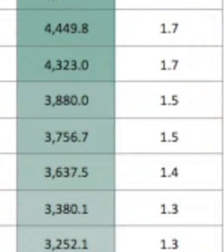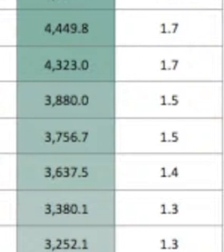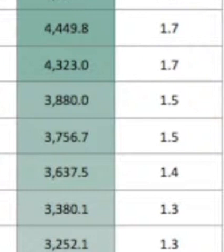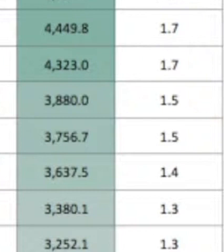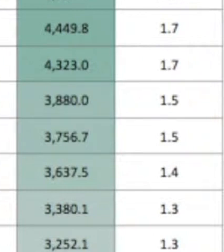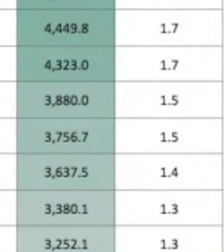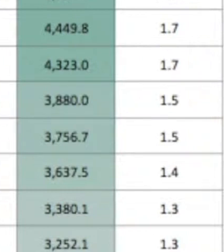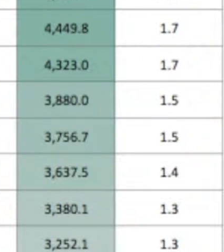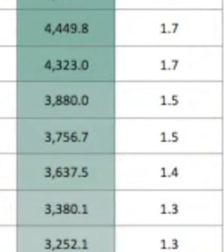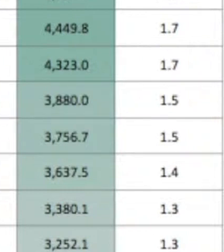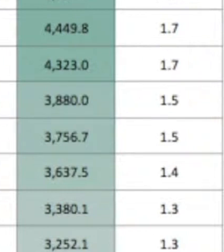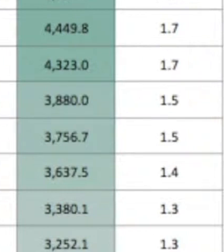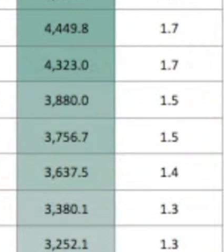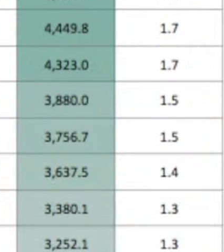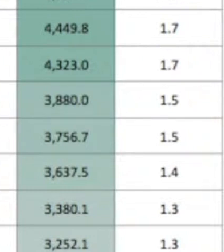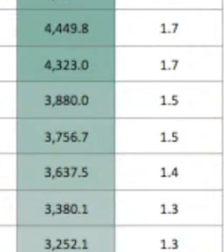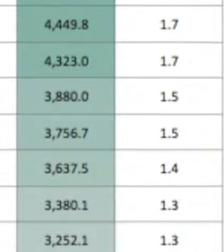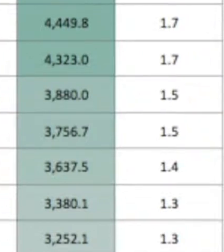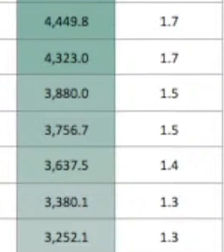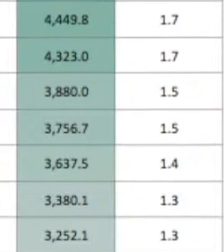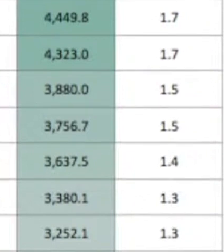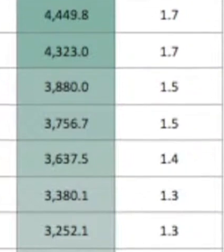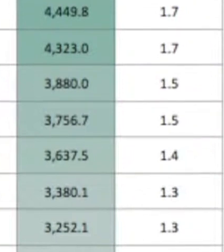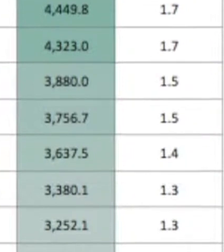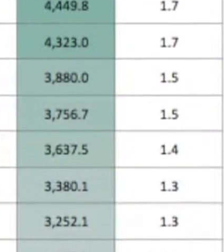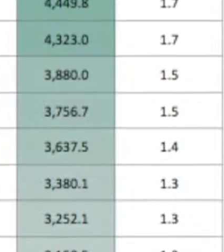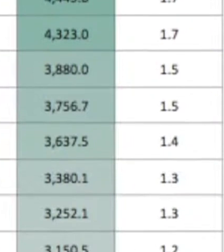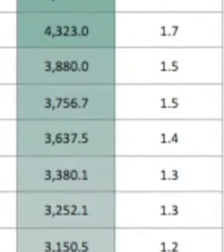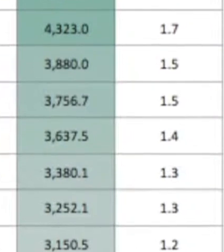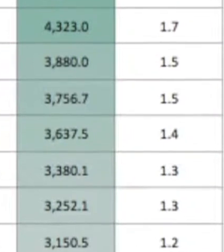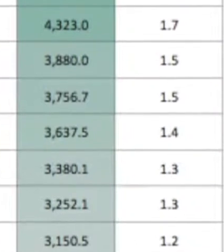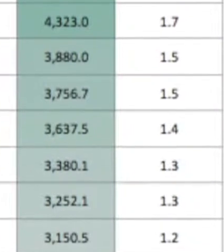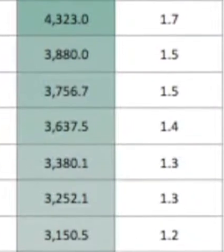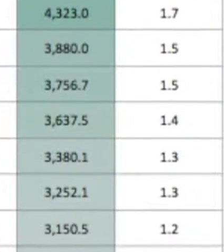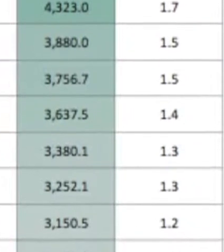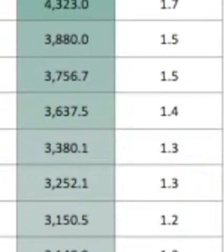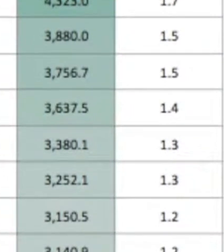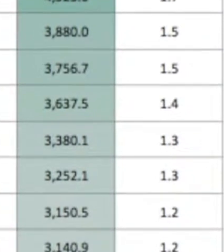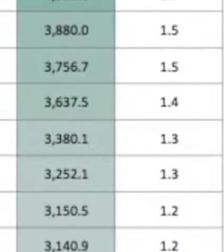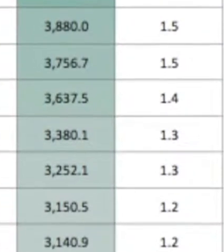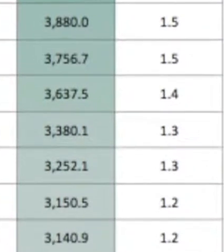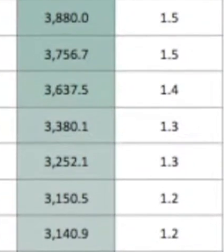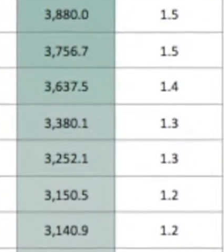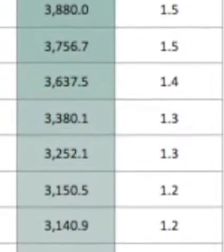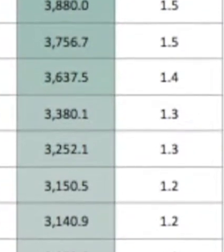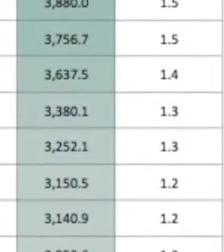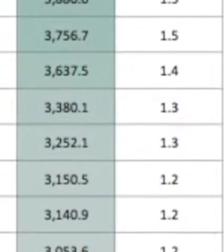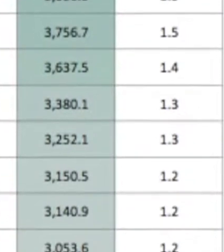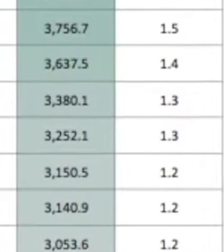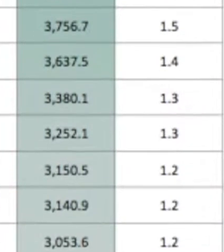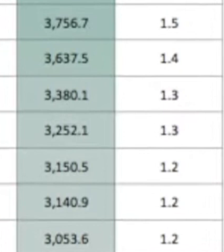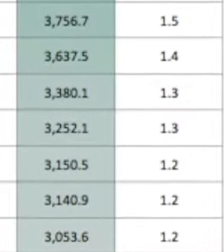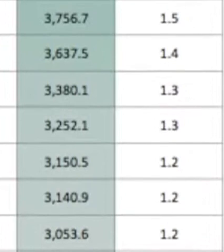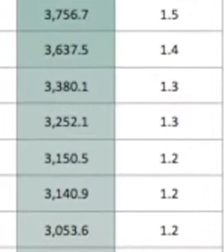hasta el momento en el lugar 28 dentro de esos primeros 30. ¿Y con qué nos estamos